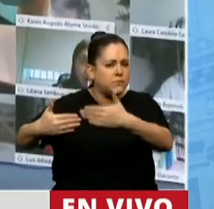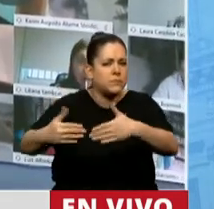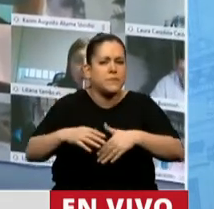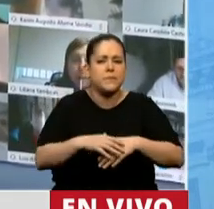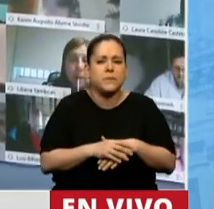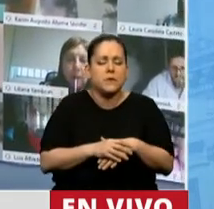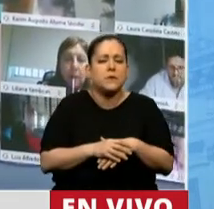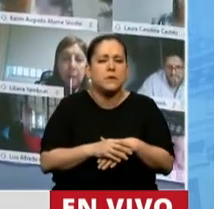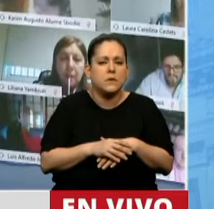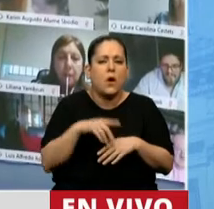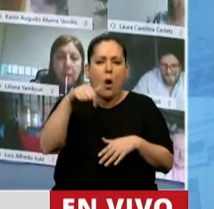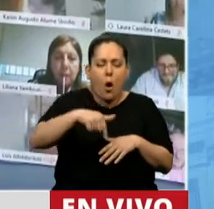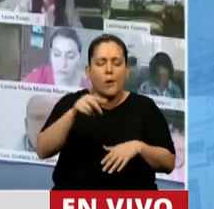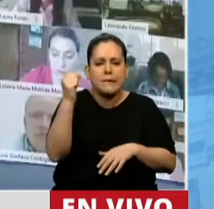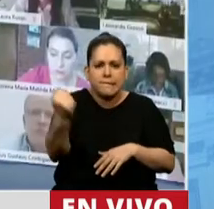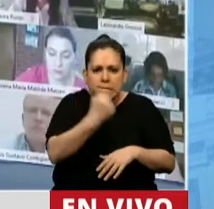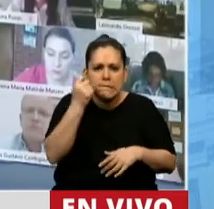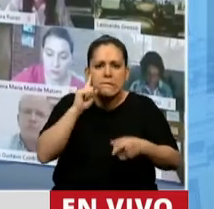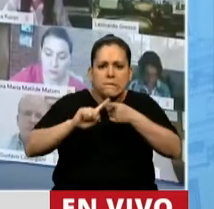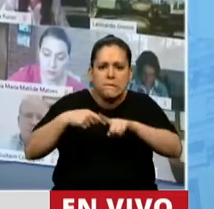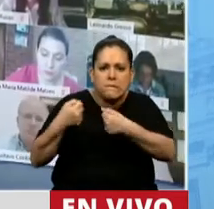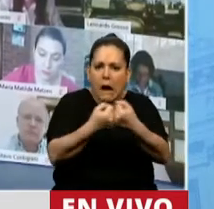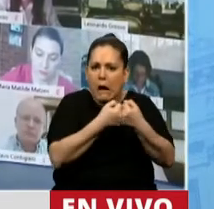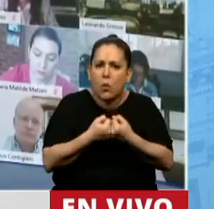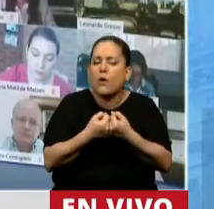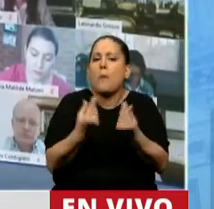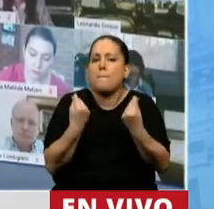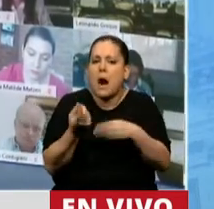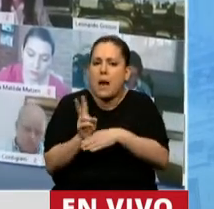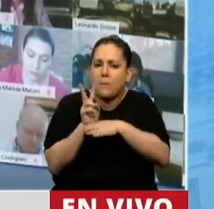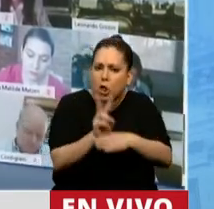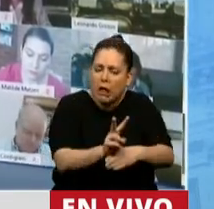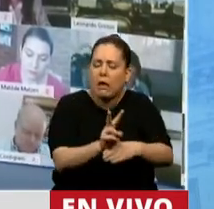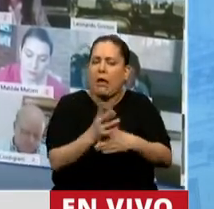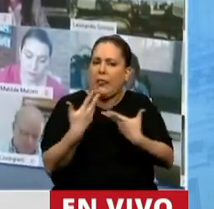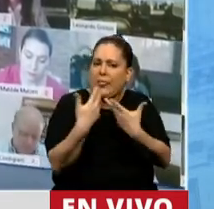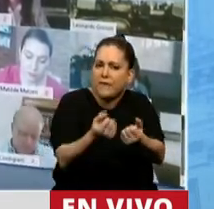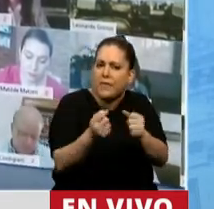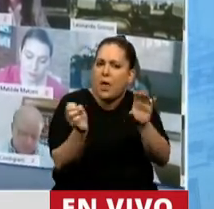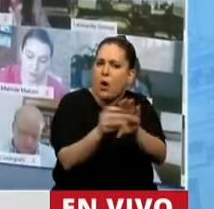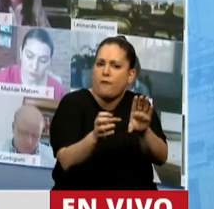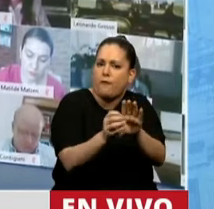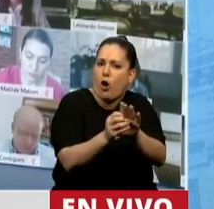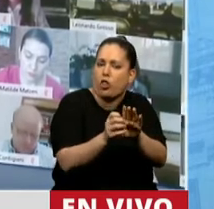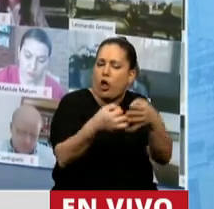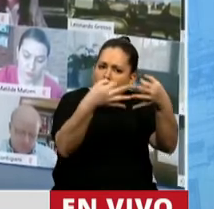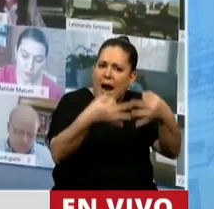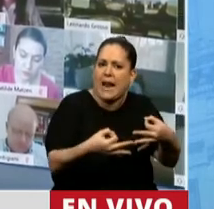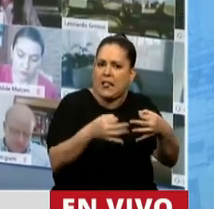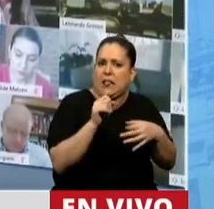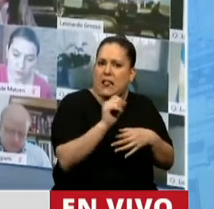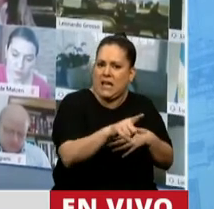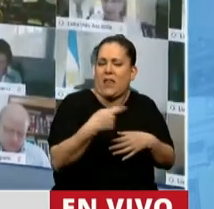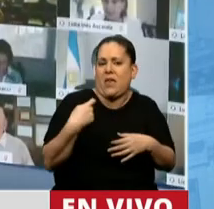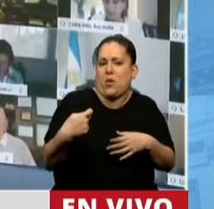hoy estamos aquí buscando el consenso, los consensos necesarios para proteger, para defender el fondo de garantía de sustentabilidad